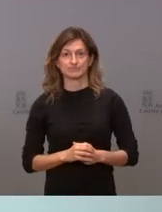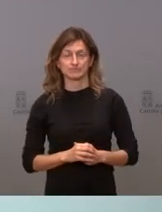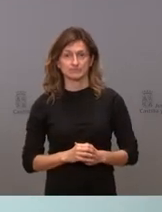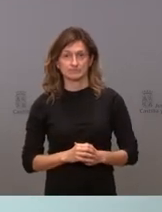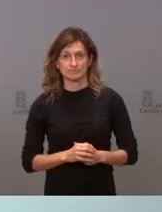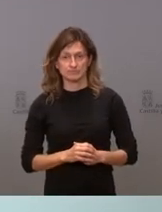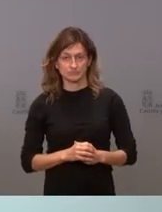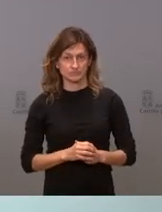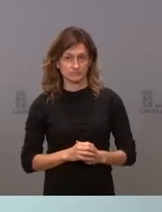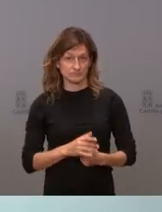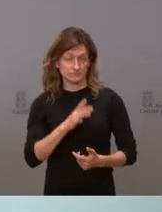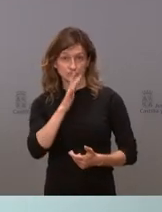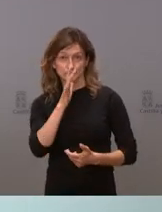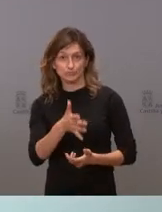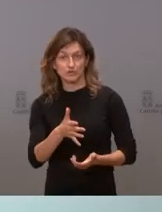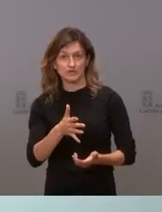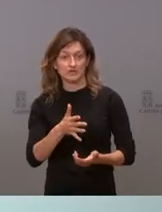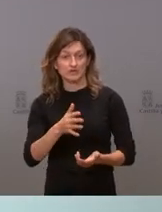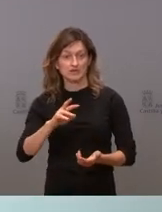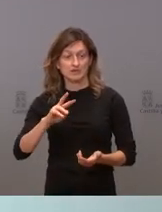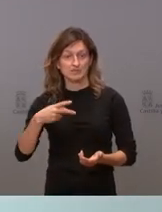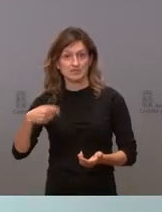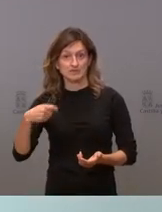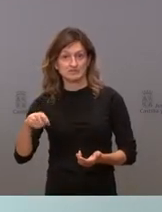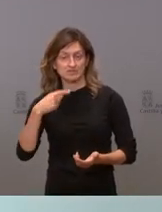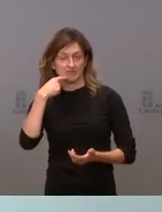citado por parte del vicepresidente